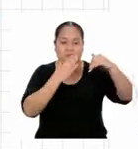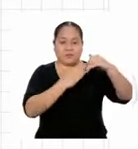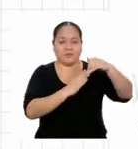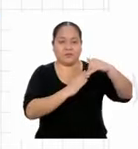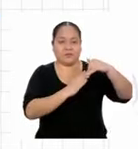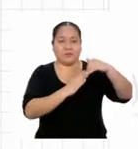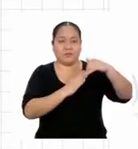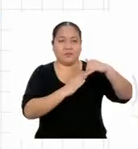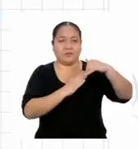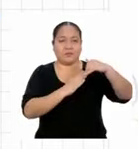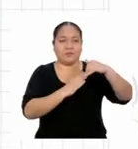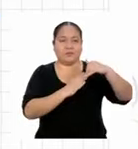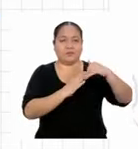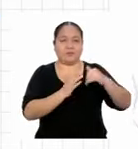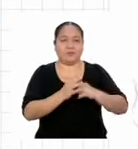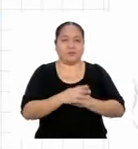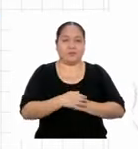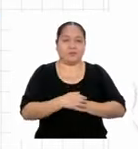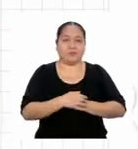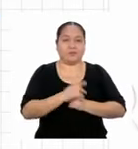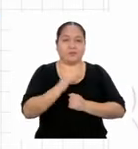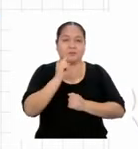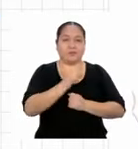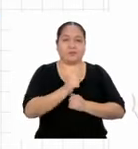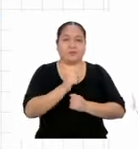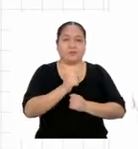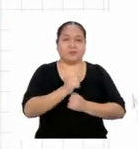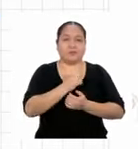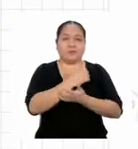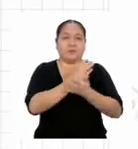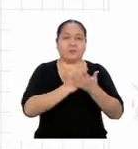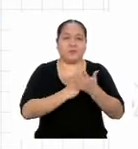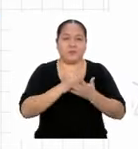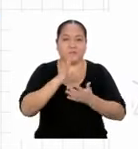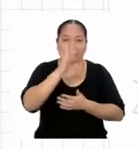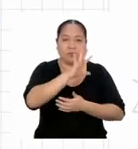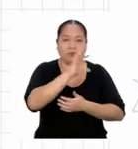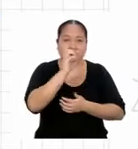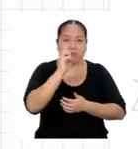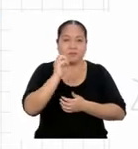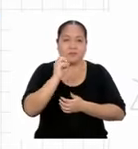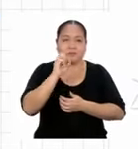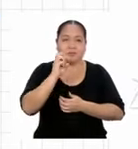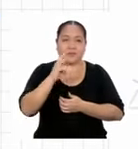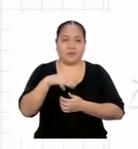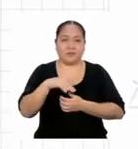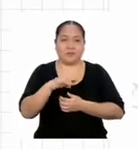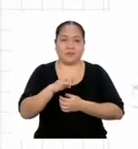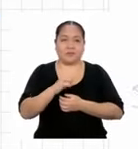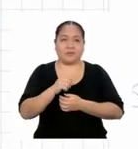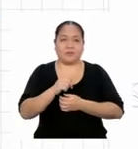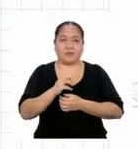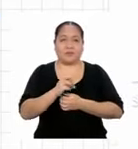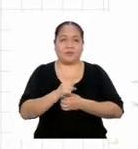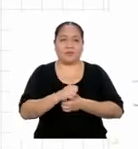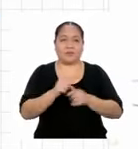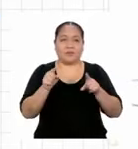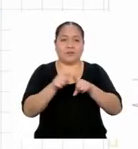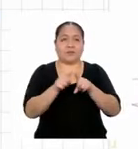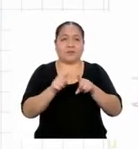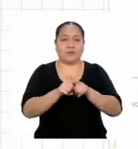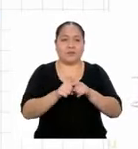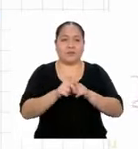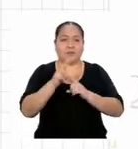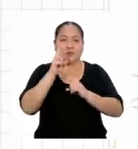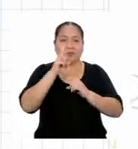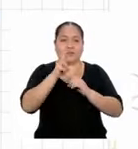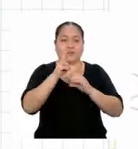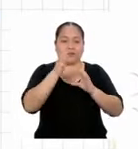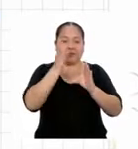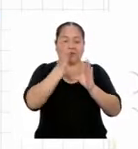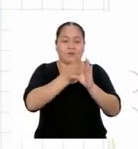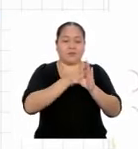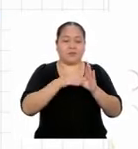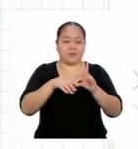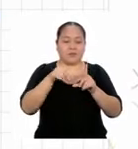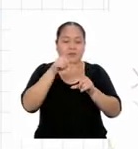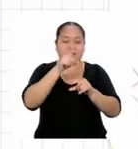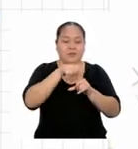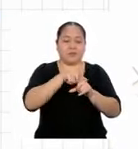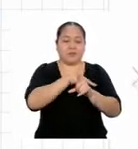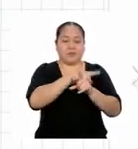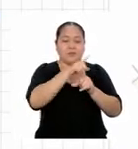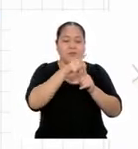iguales, que vendrían a ser los segmentos de 50 metros. Y también tenemos dos ángulos iguales de 90 grados.